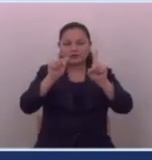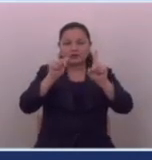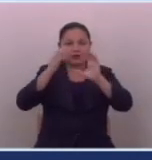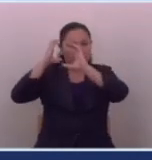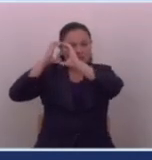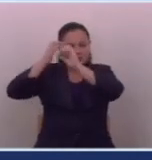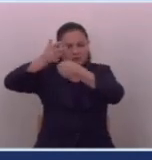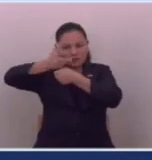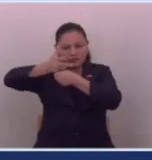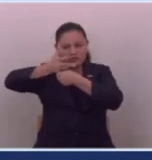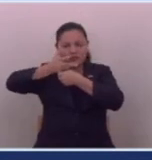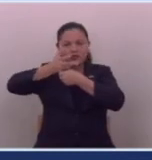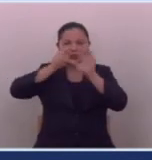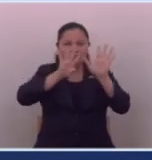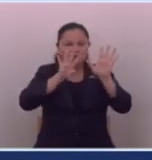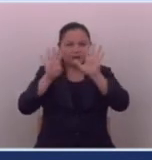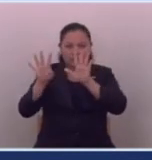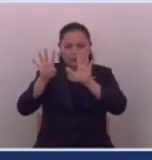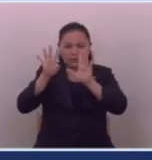camarógrafo del canal 99